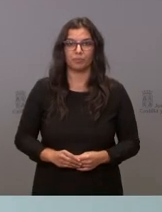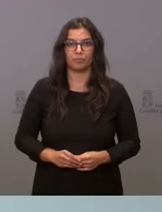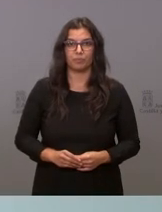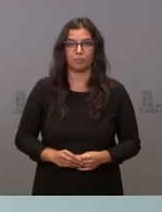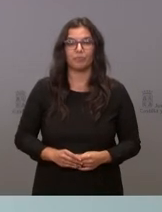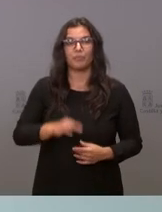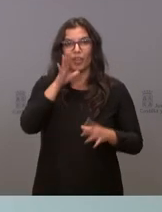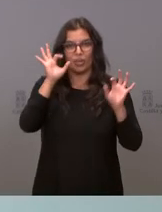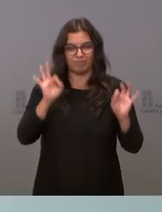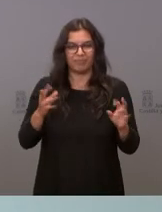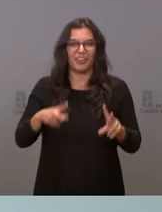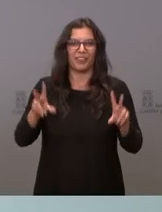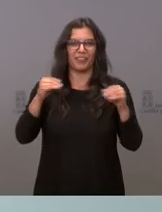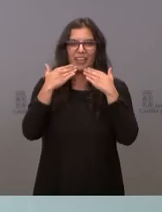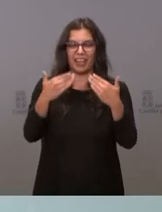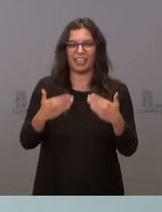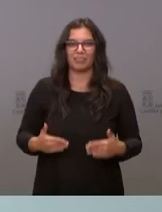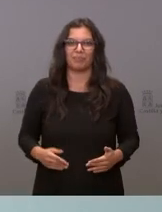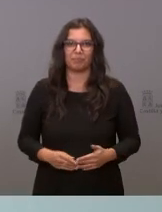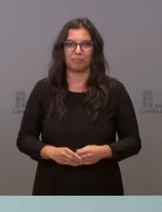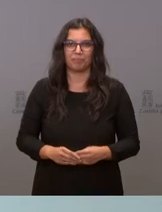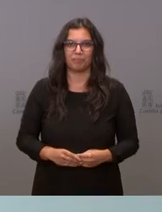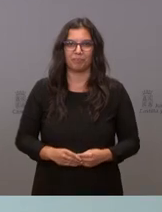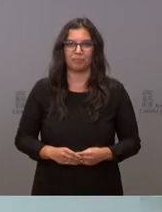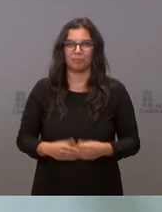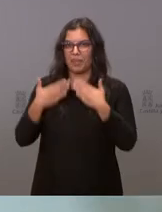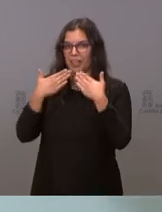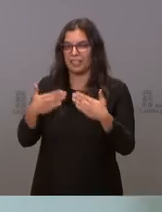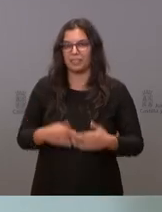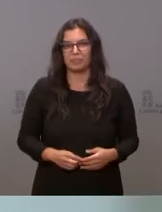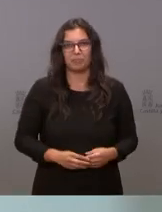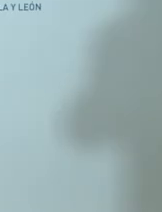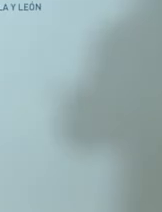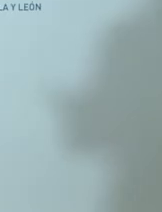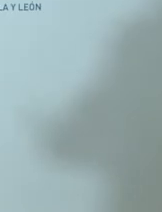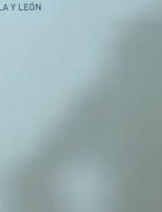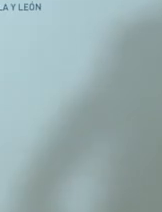ahora sí hemos llegado ya al final gracias muchas gracias gracias